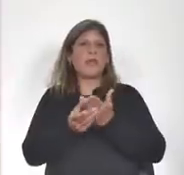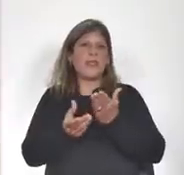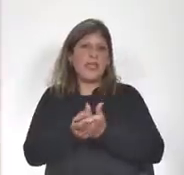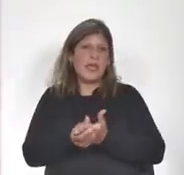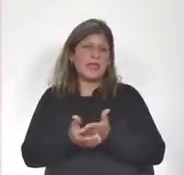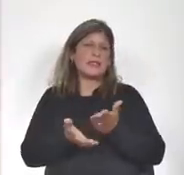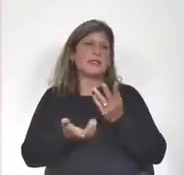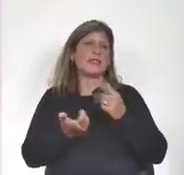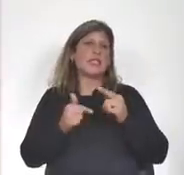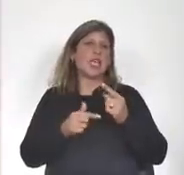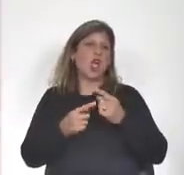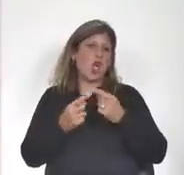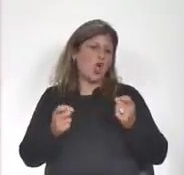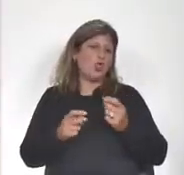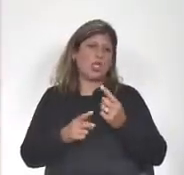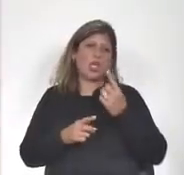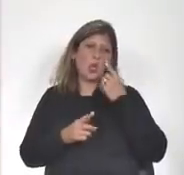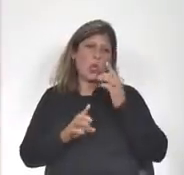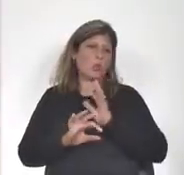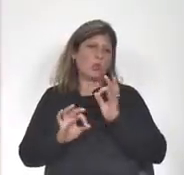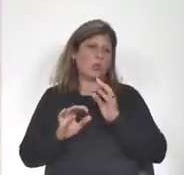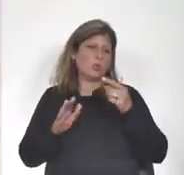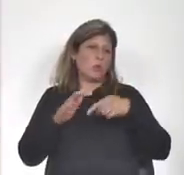con cosas que no conocemos a cabalidad